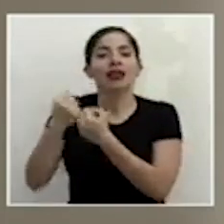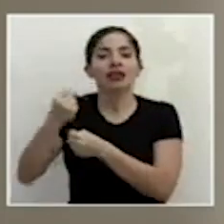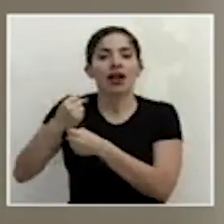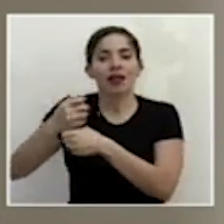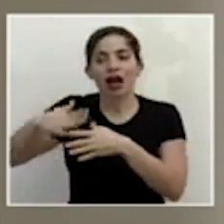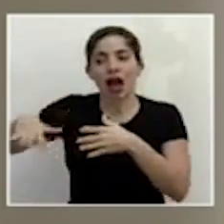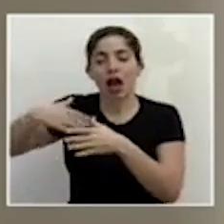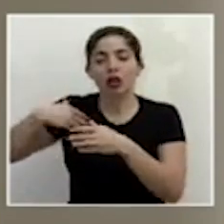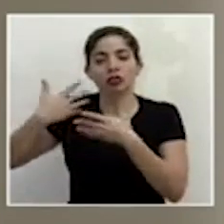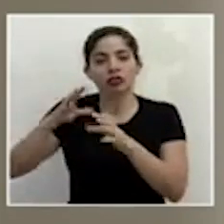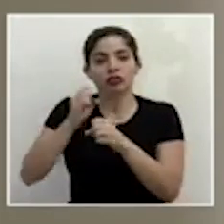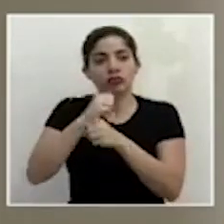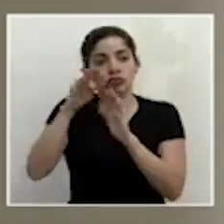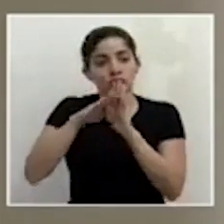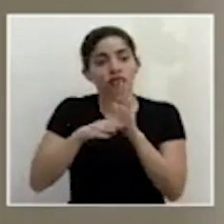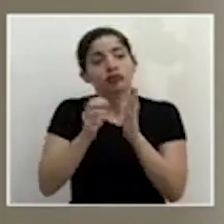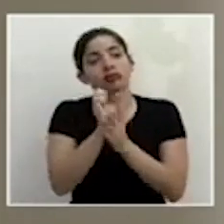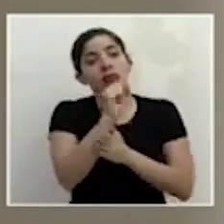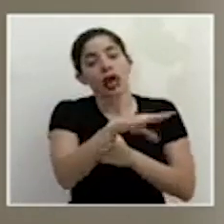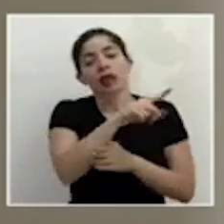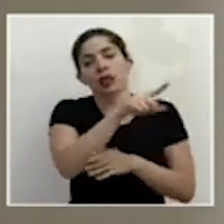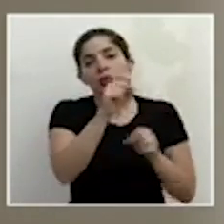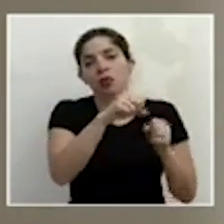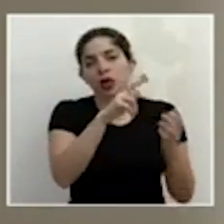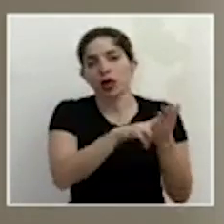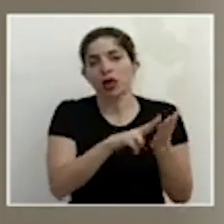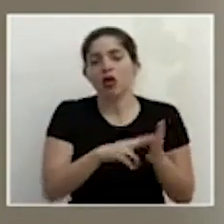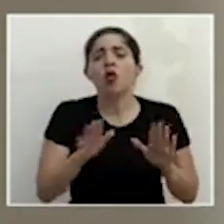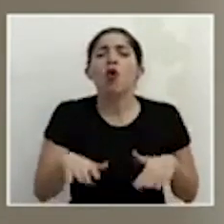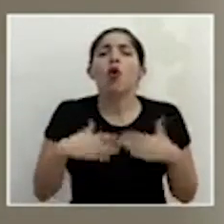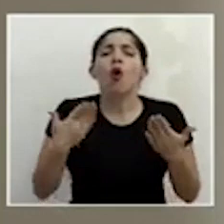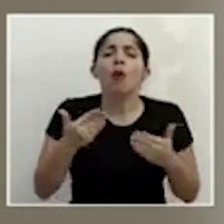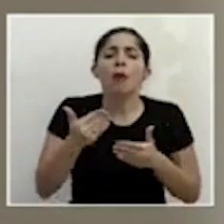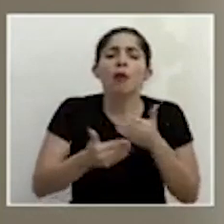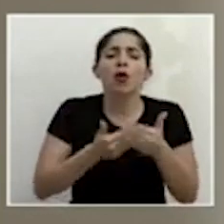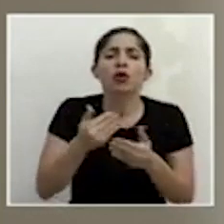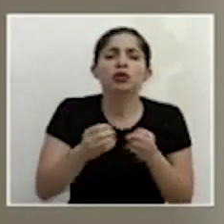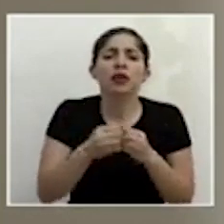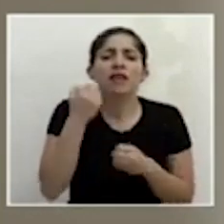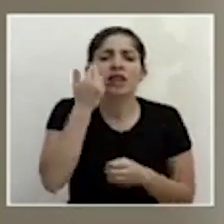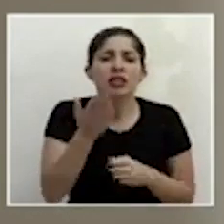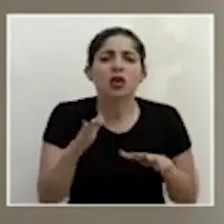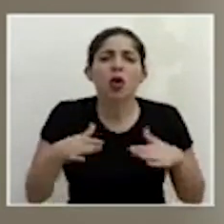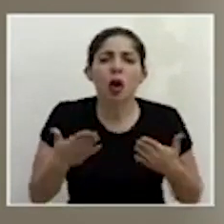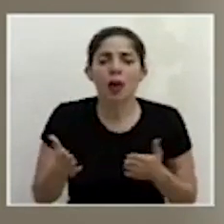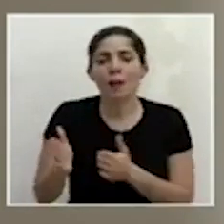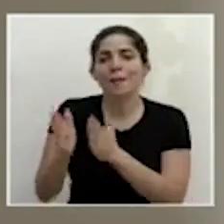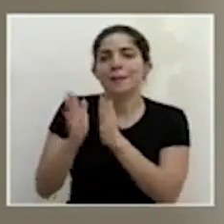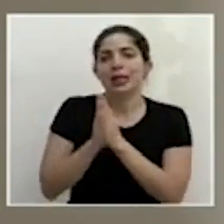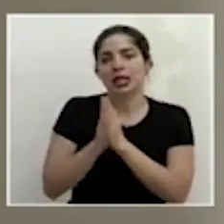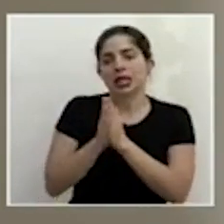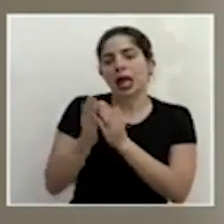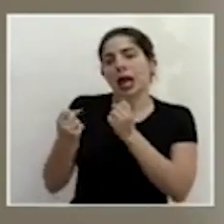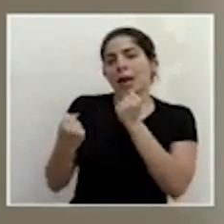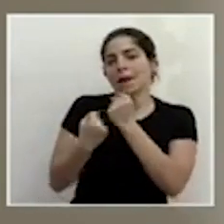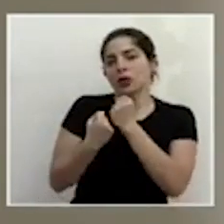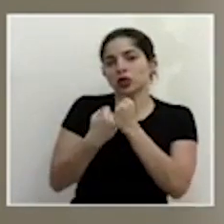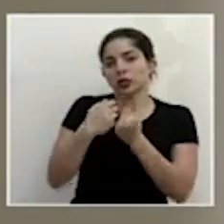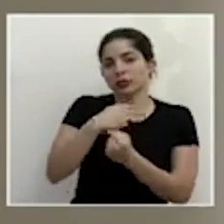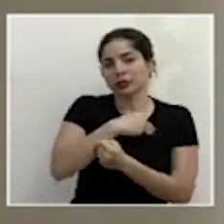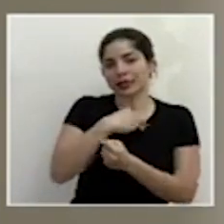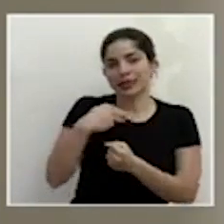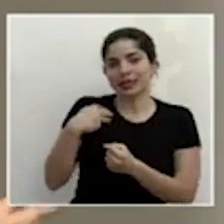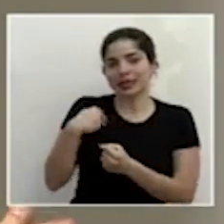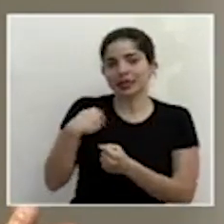Para facilitar este proceso de elaboración de los protocolos sectoriales recurrimos al apoyo de el ministerio